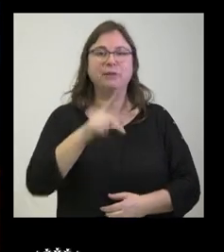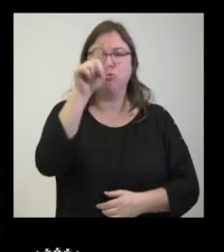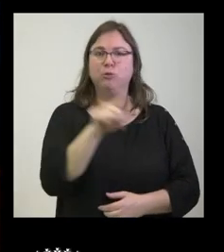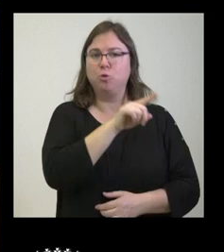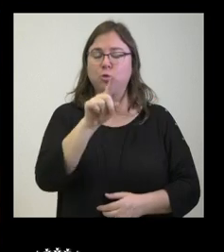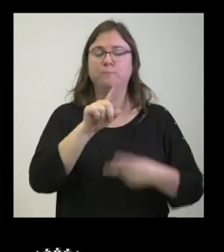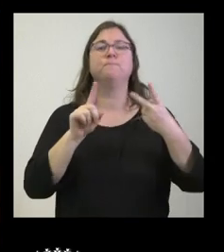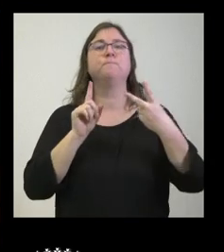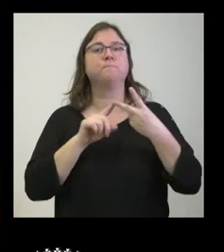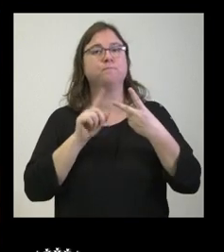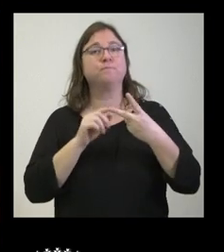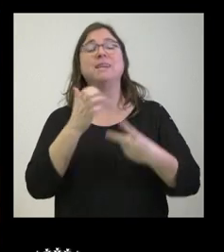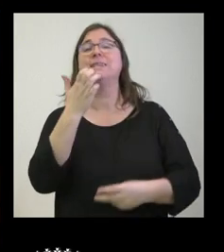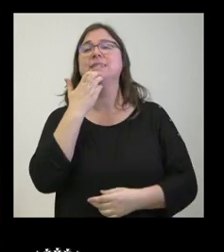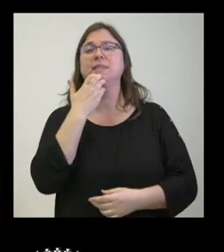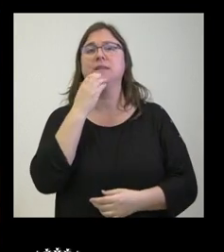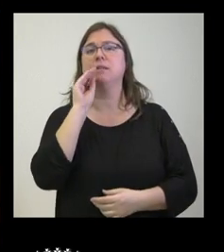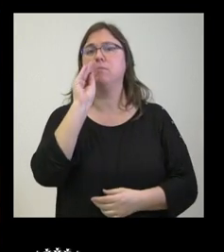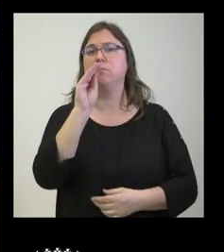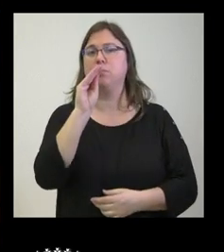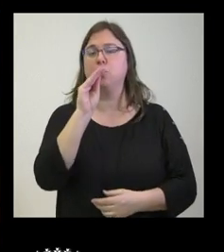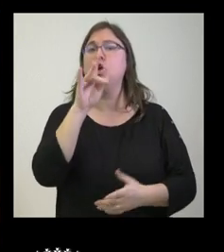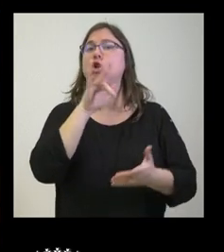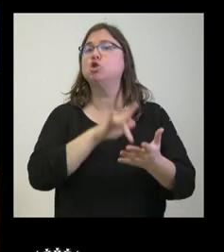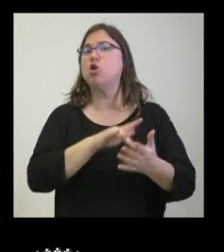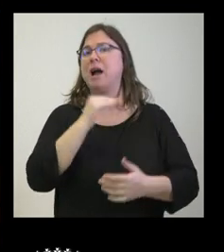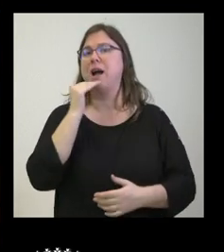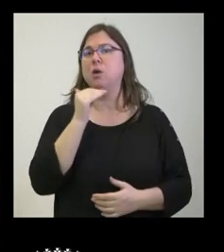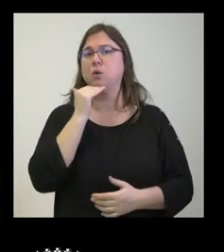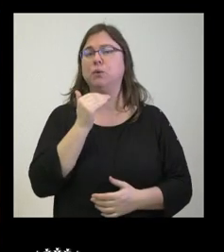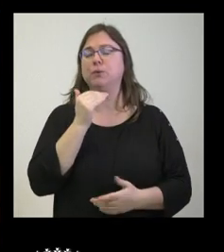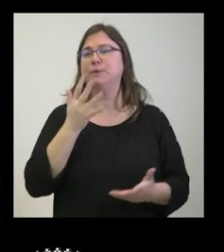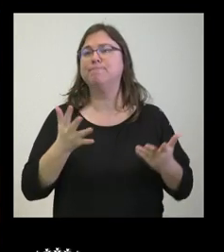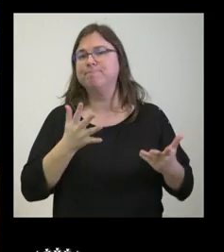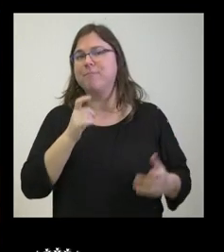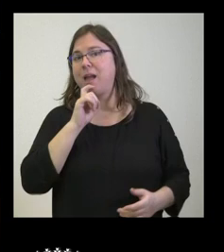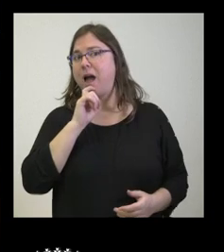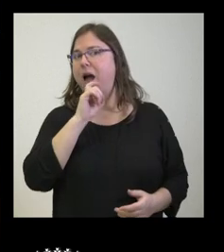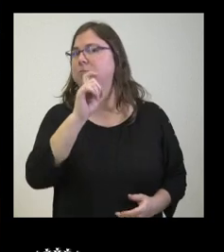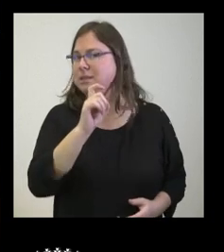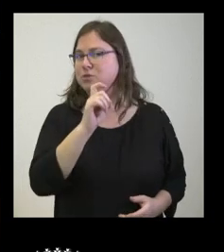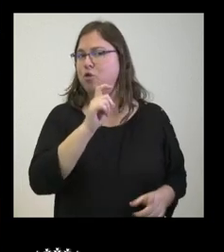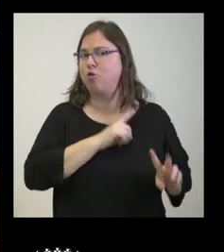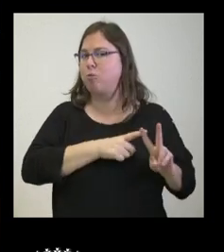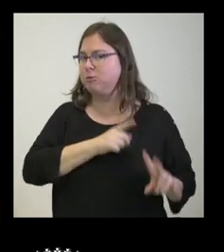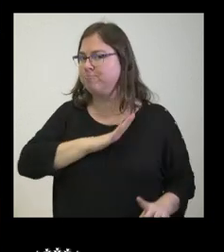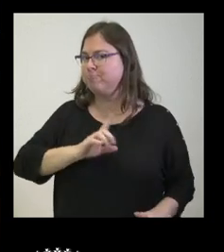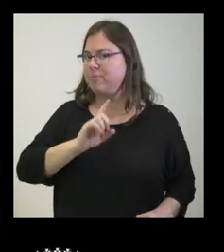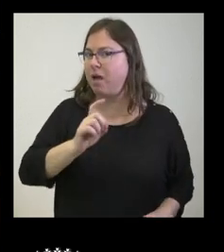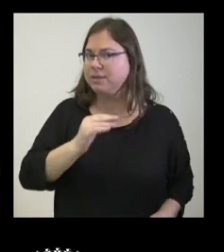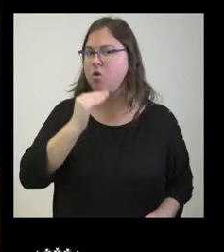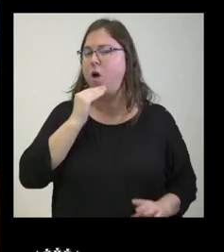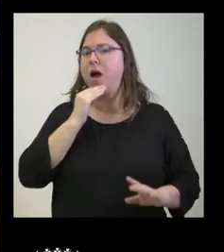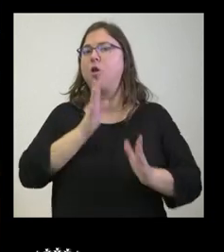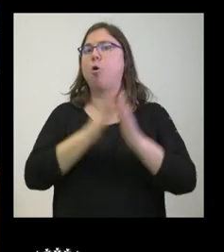le quería preguntar si ustedes han recibido alguna alguna advertencia de Vox sobre acabar con el pacto si